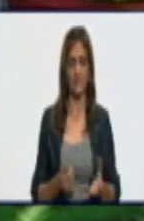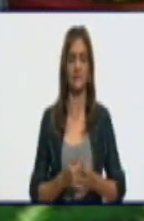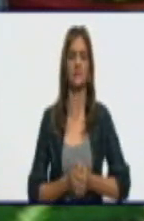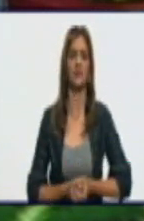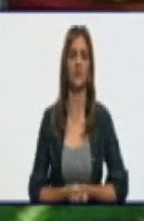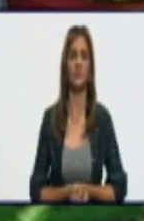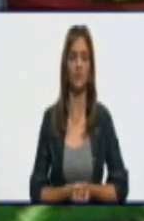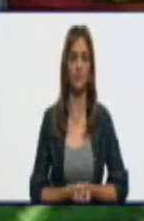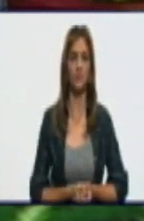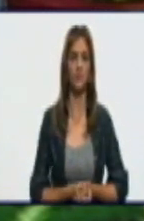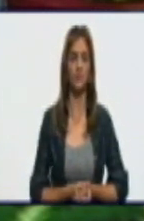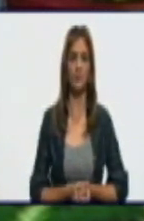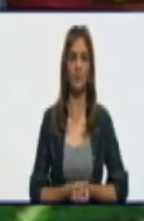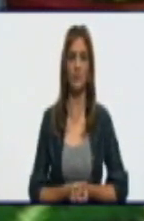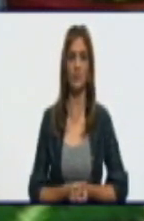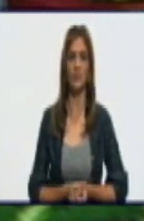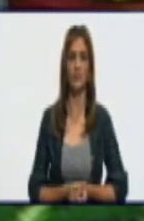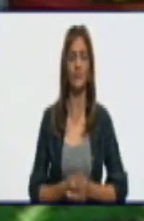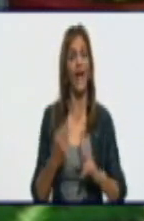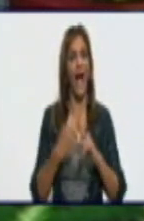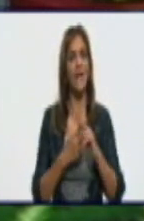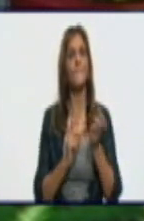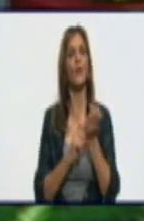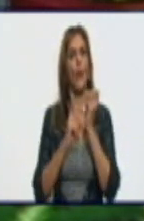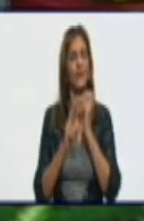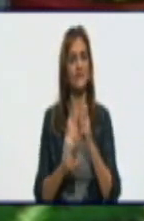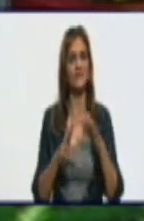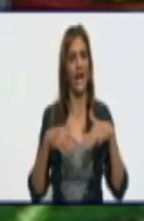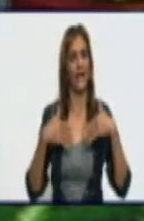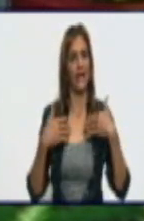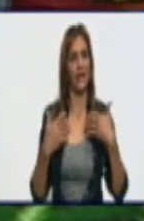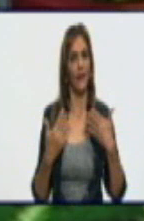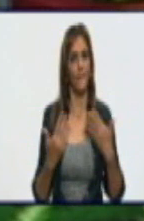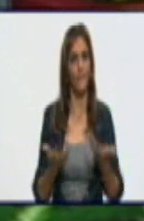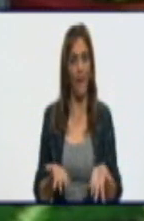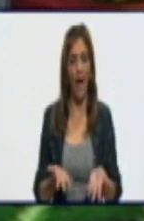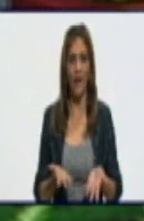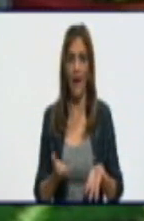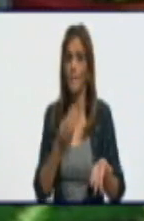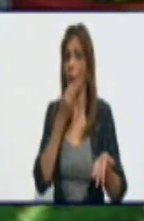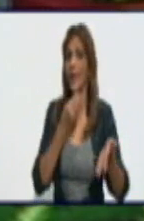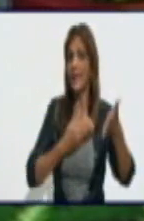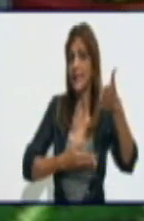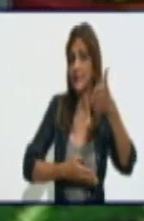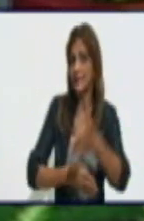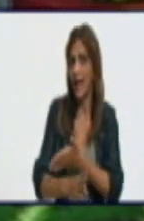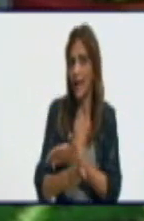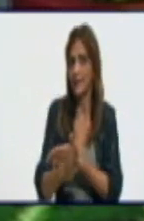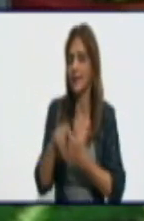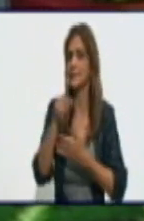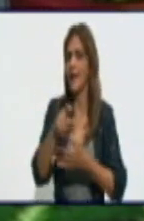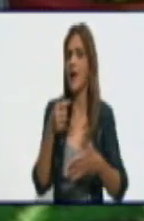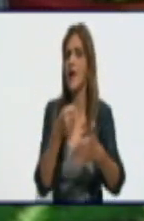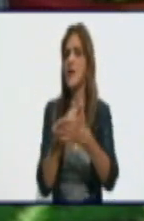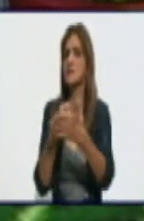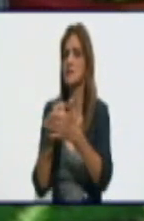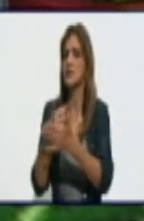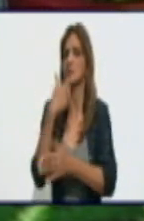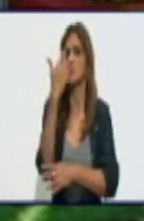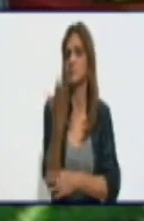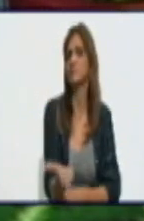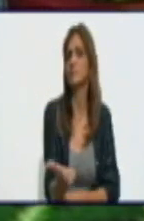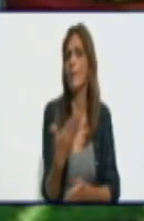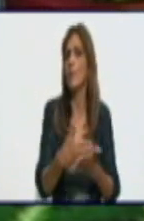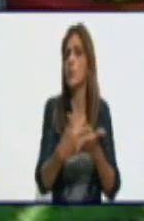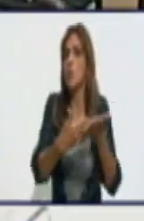hay provincias donde para usted entrar le están exigiendo en los límites de frontera PCR, PCR,